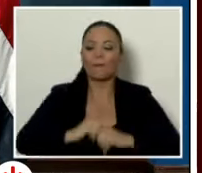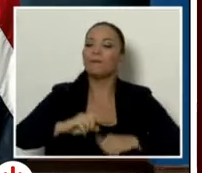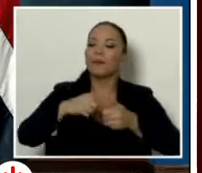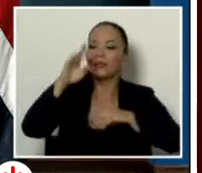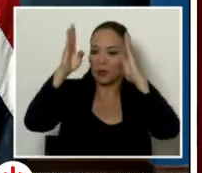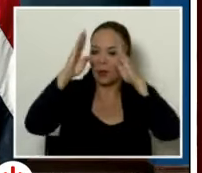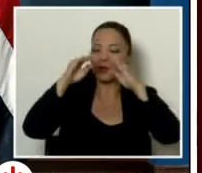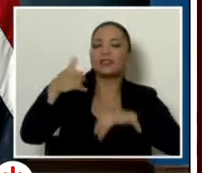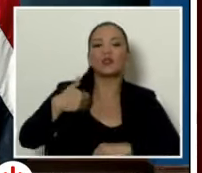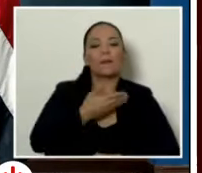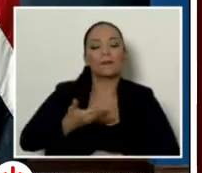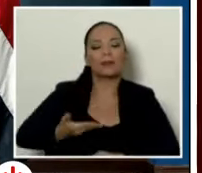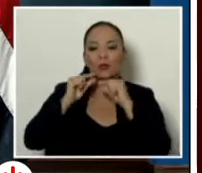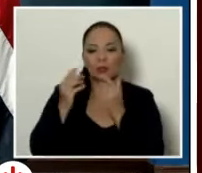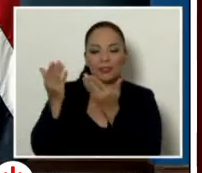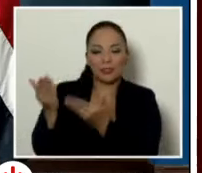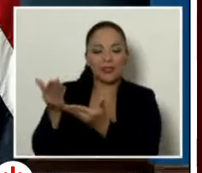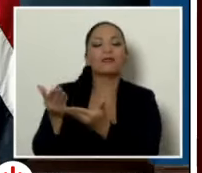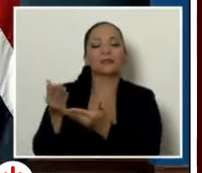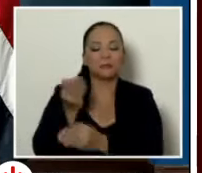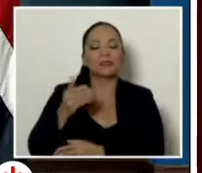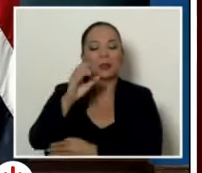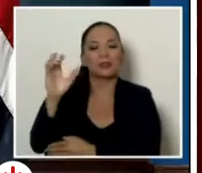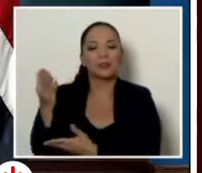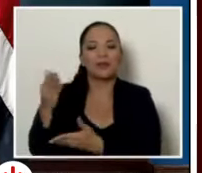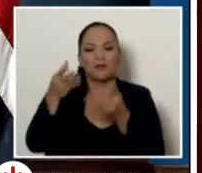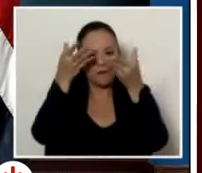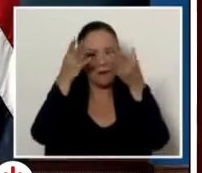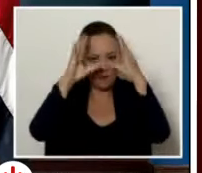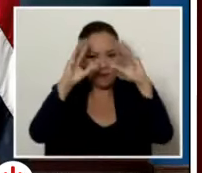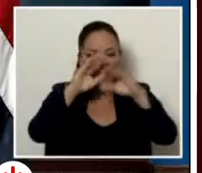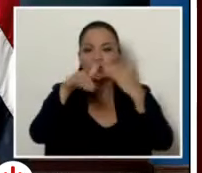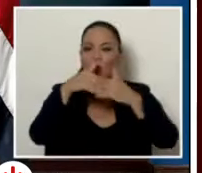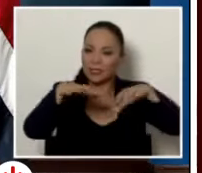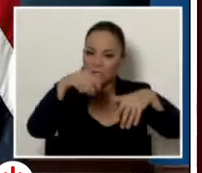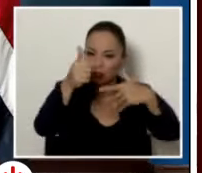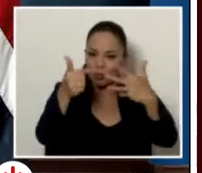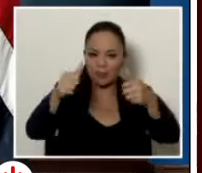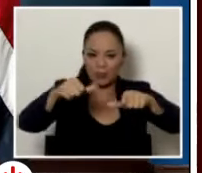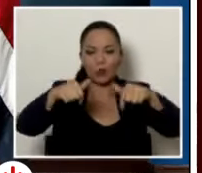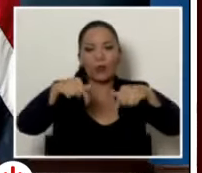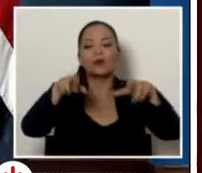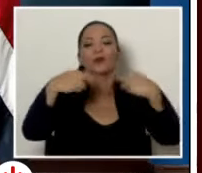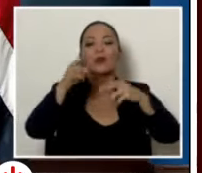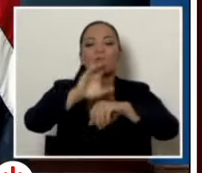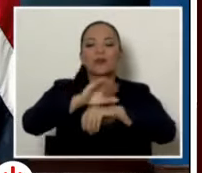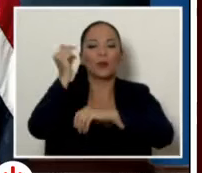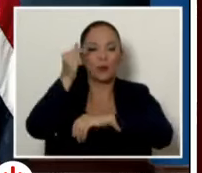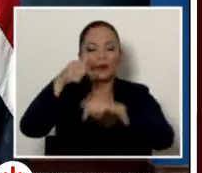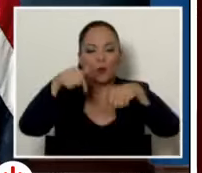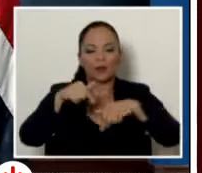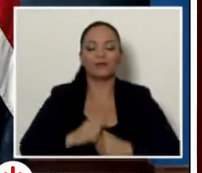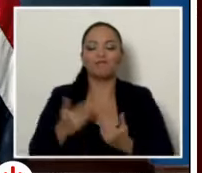al Presidente de la República, don Rodrigo Chávez Robles, quien nos informará sobre las acciones y acuerdos tomados en la sesión del Consejo de Gobierno de